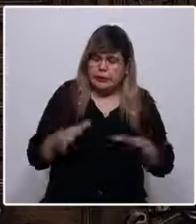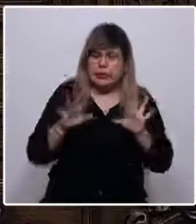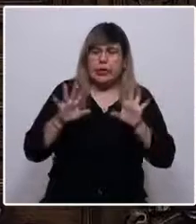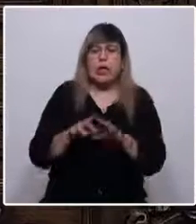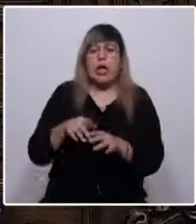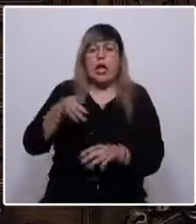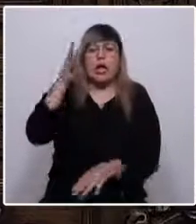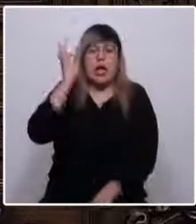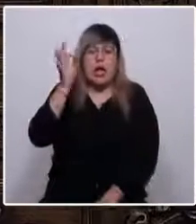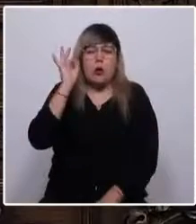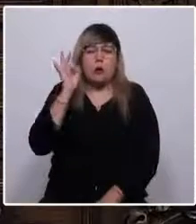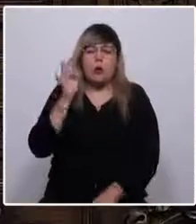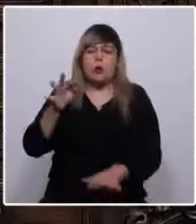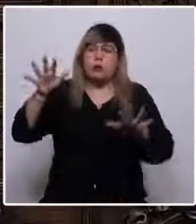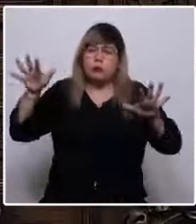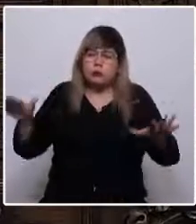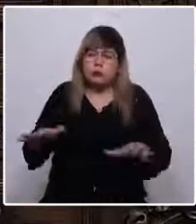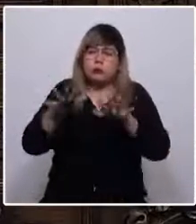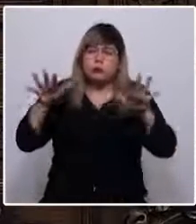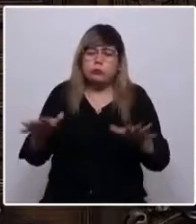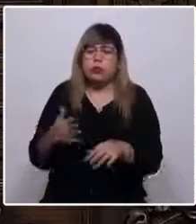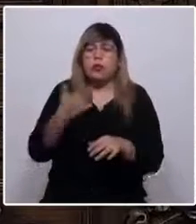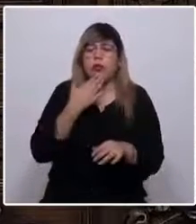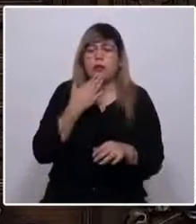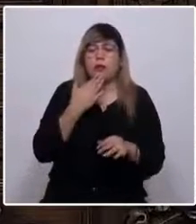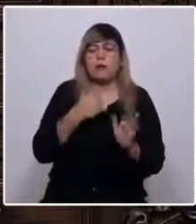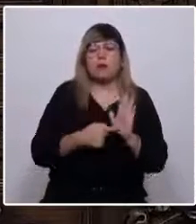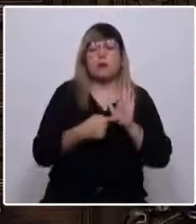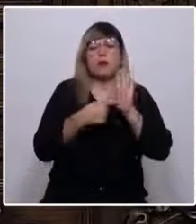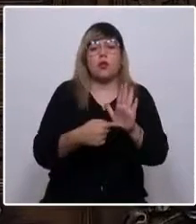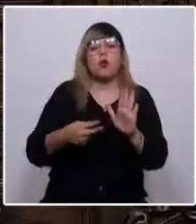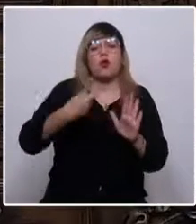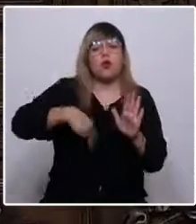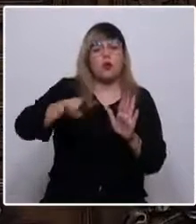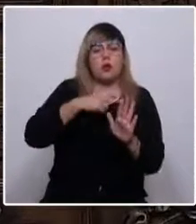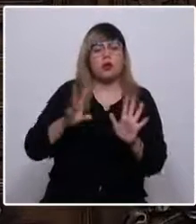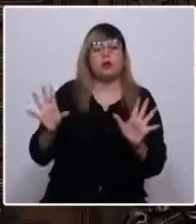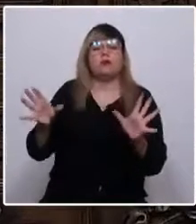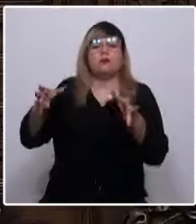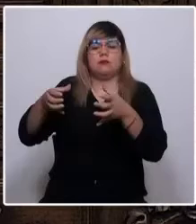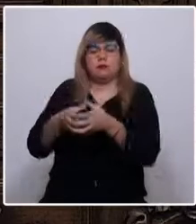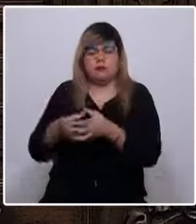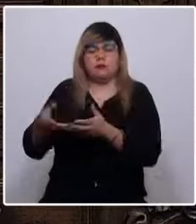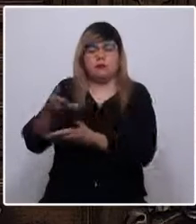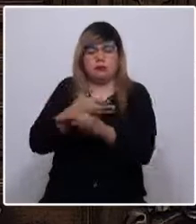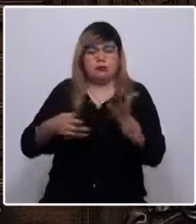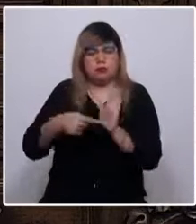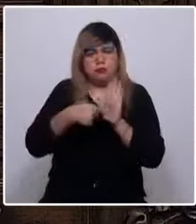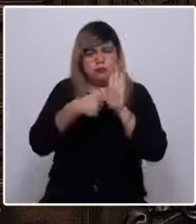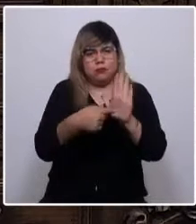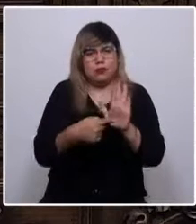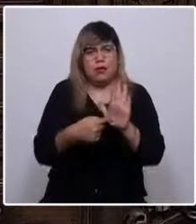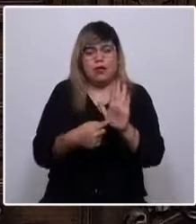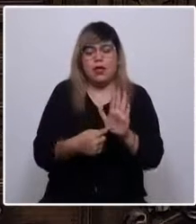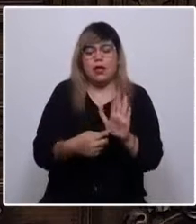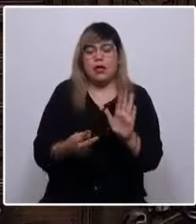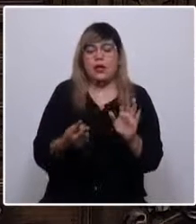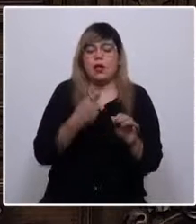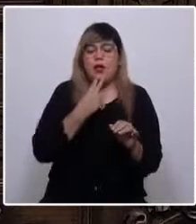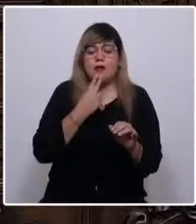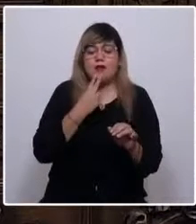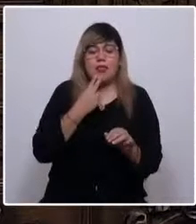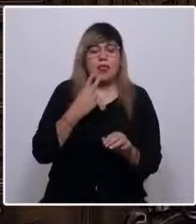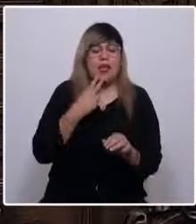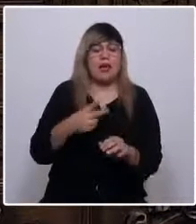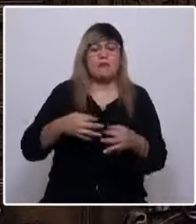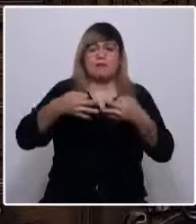y saldrá a la luz el fruto de nuestra propia concordia, contemplar la realidad en su totalidad para